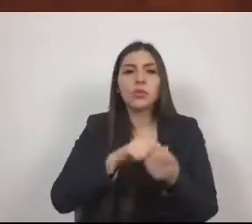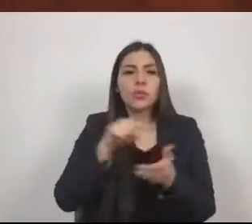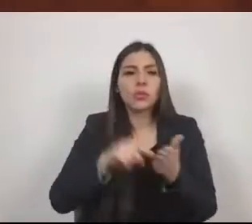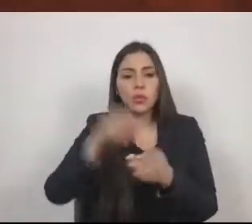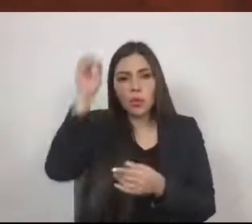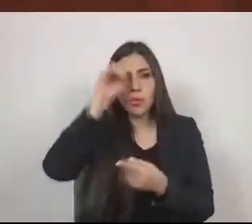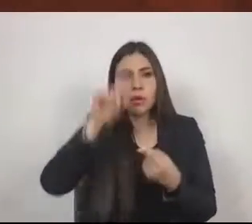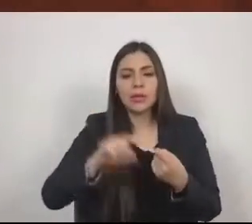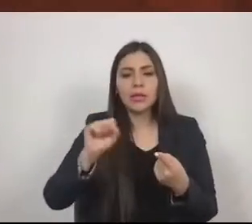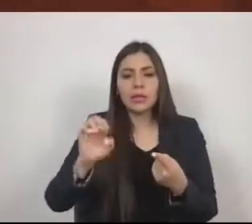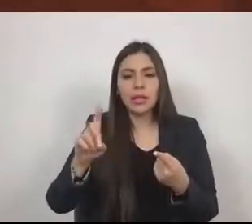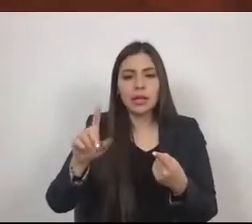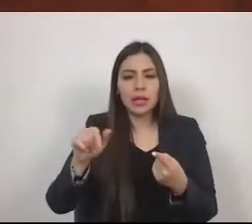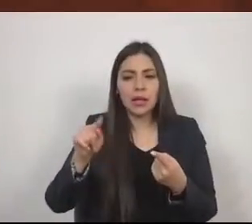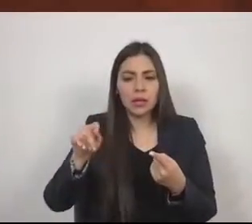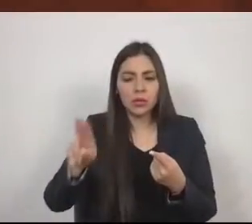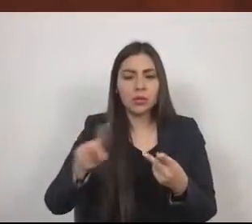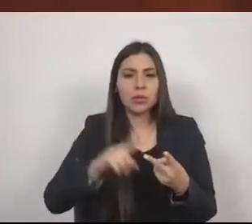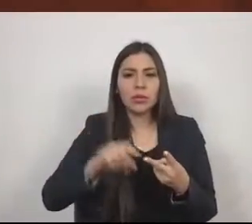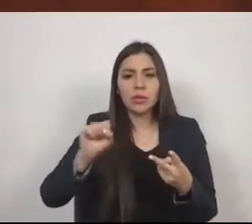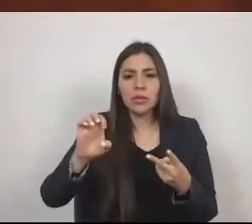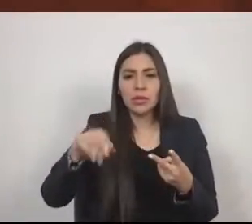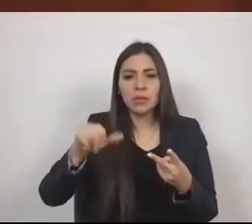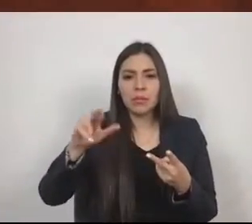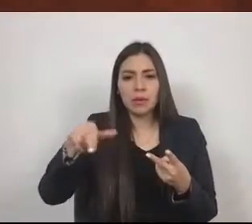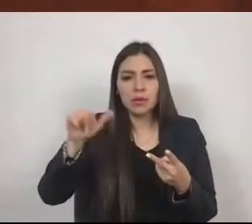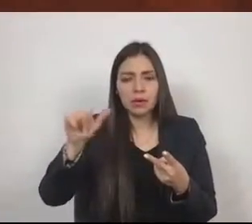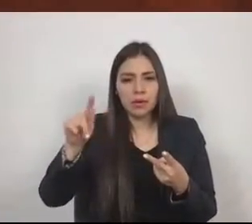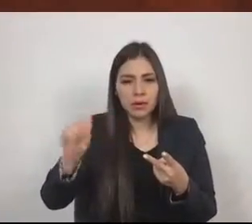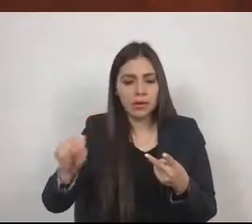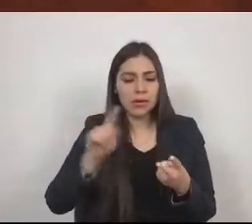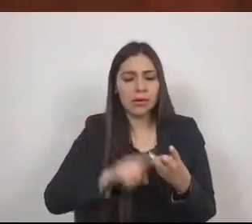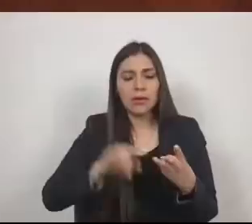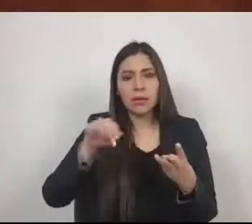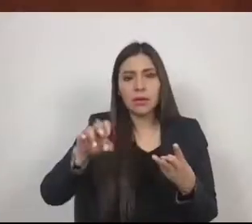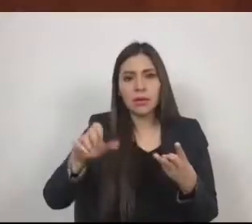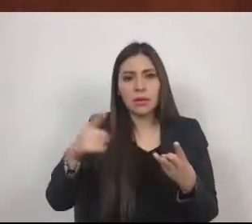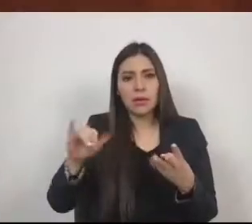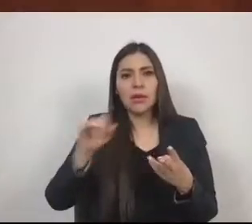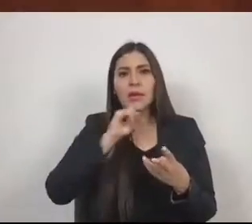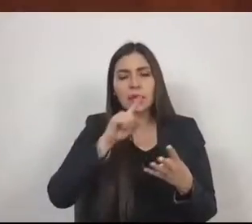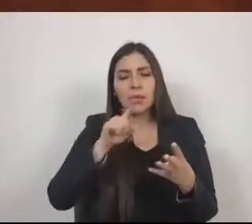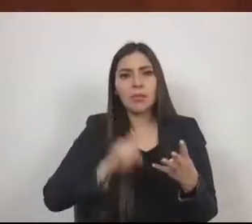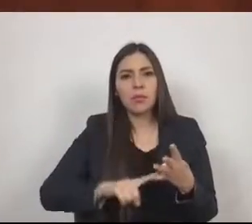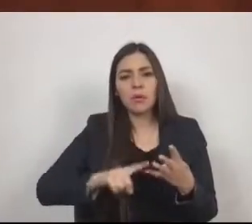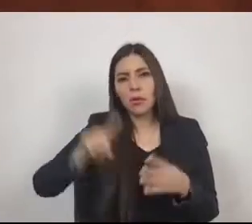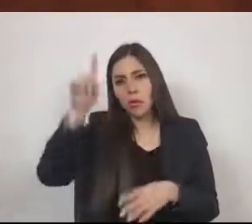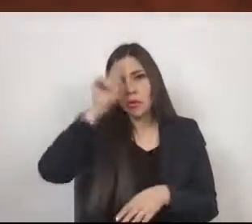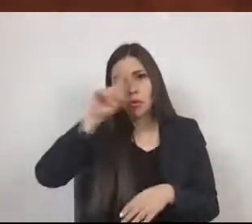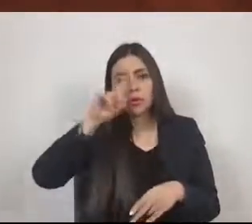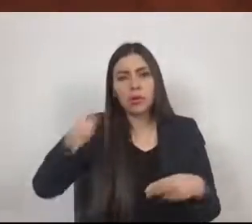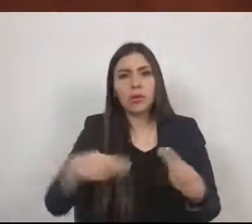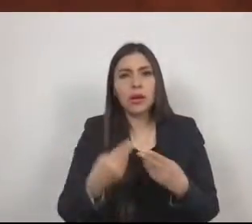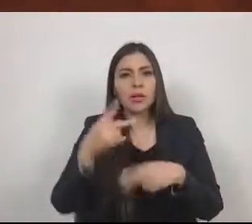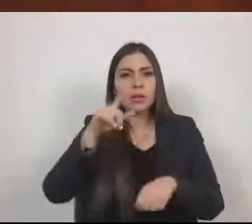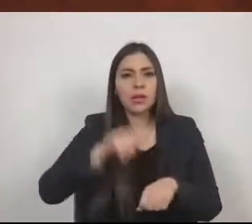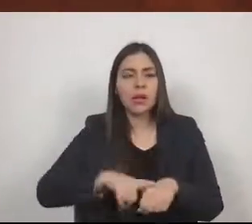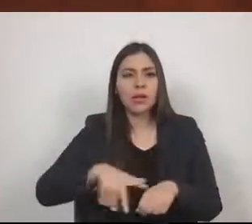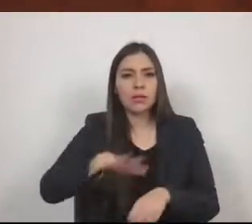Instituto Nacional de Estadística y Geografía e Informática, así como el Consejo Nacional de Población.